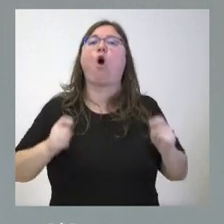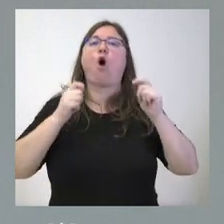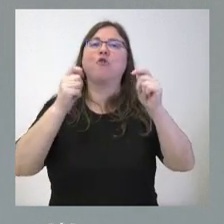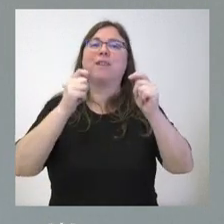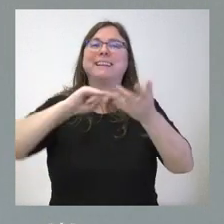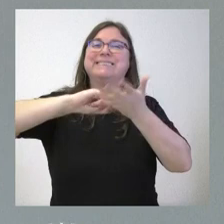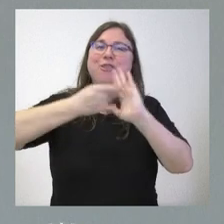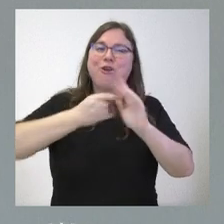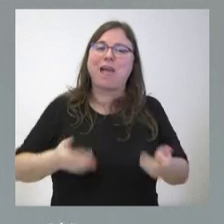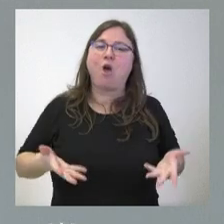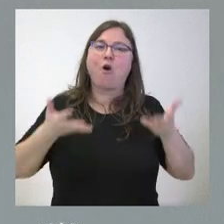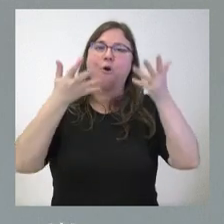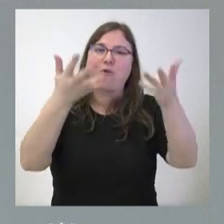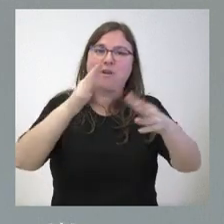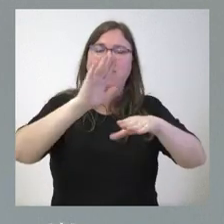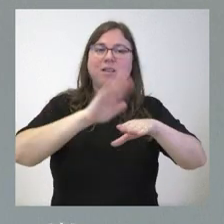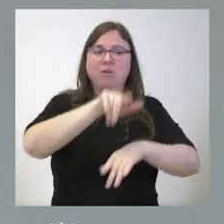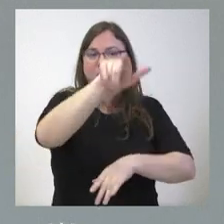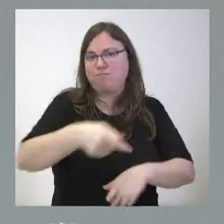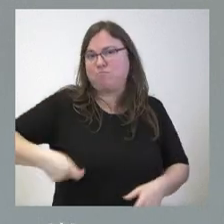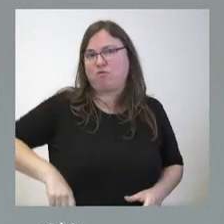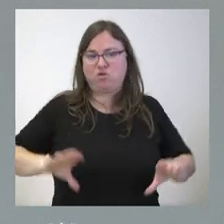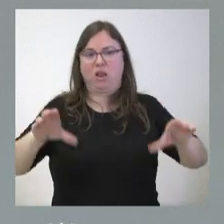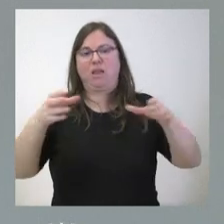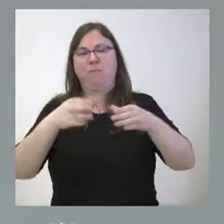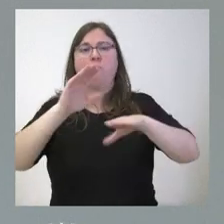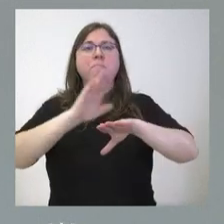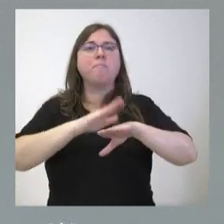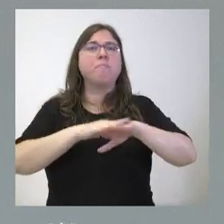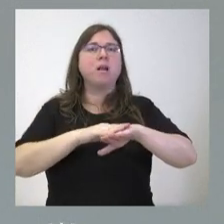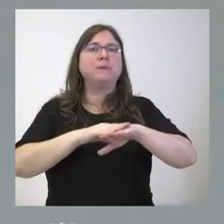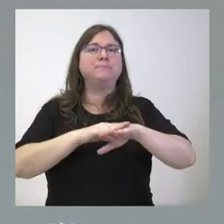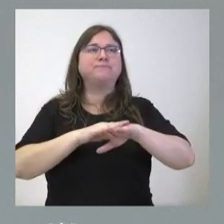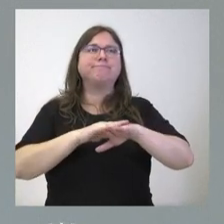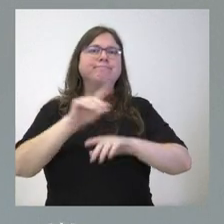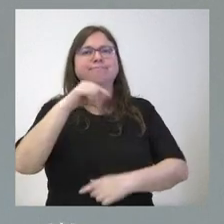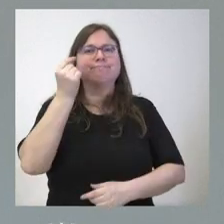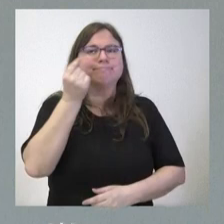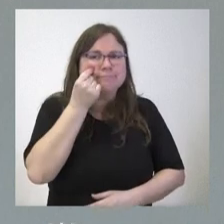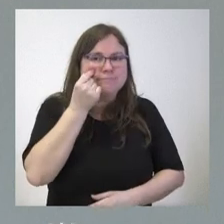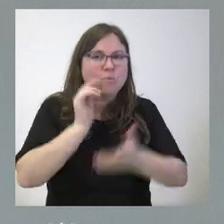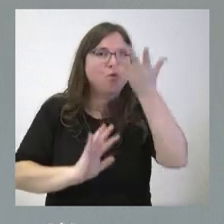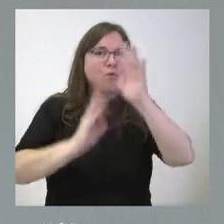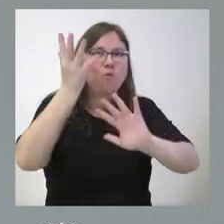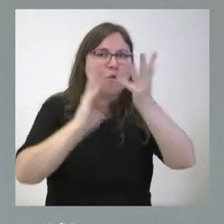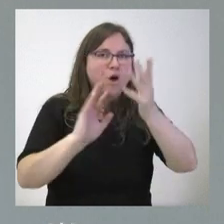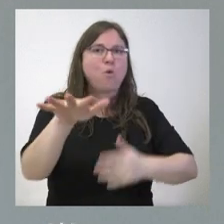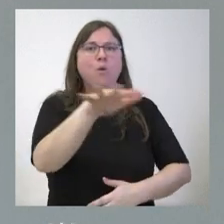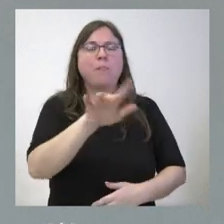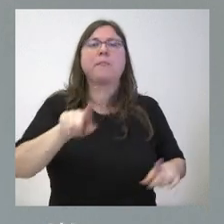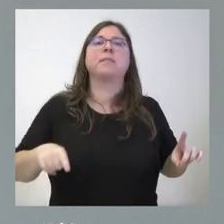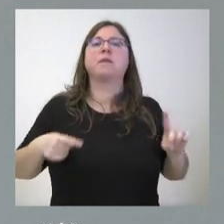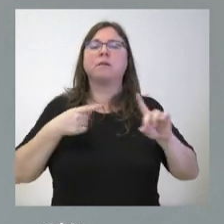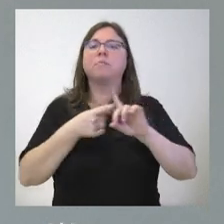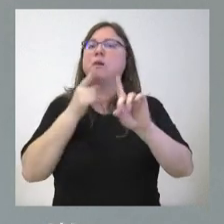del operativo en términos no solamente de identificación de los incendios sino también de utilización